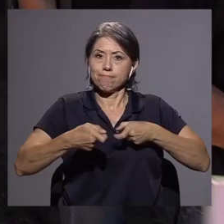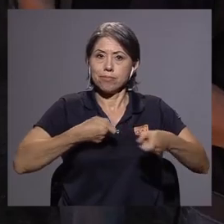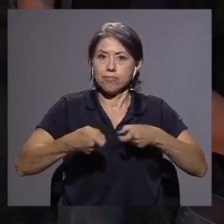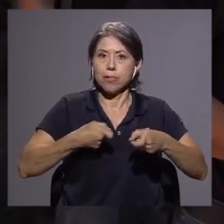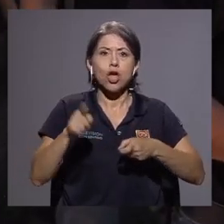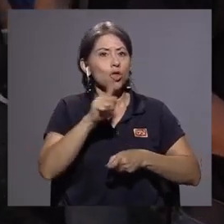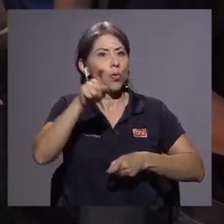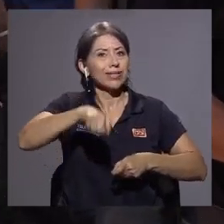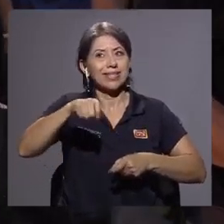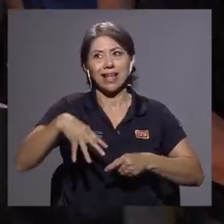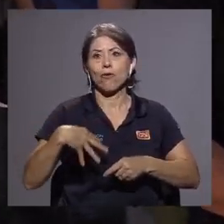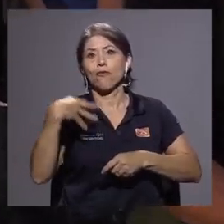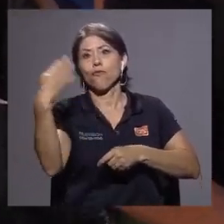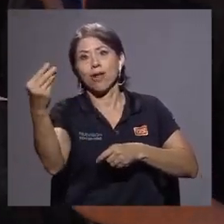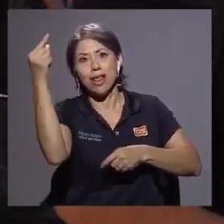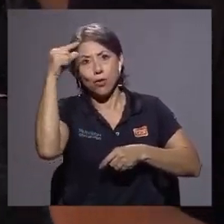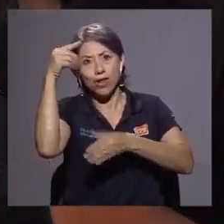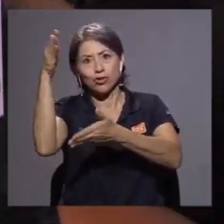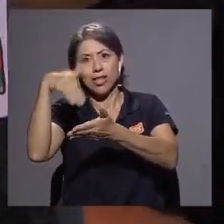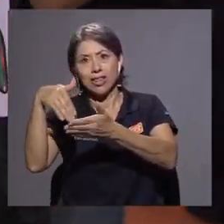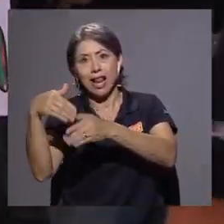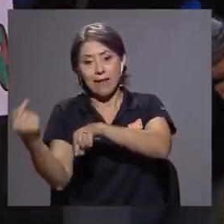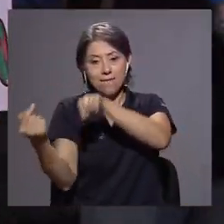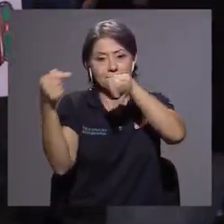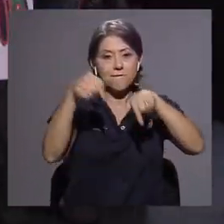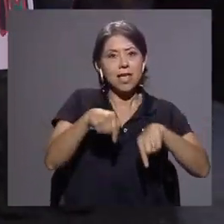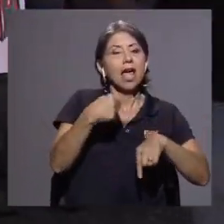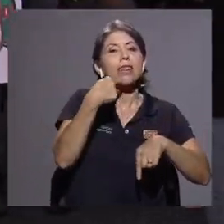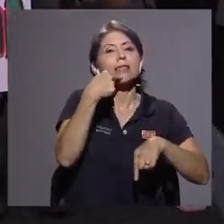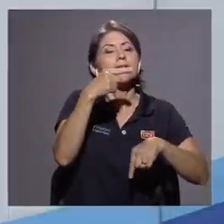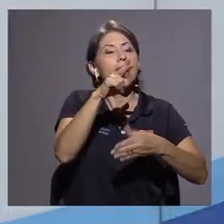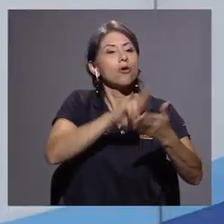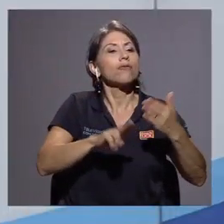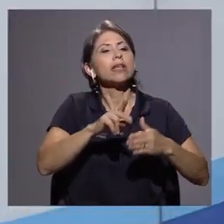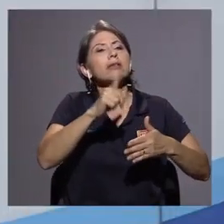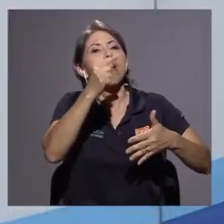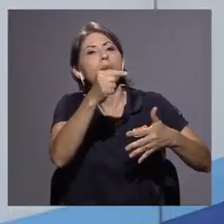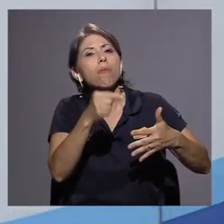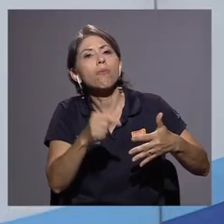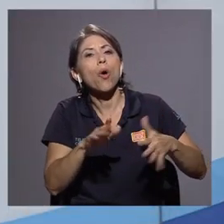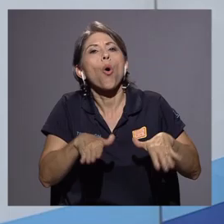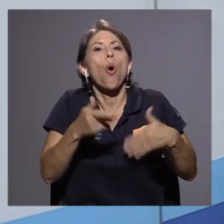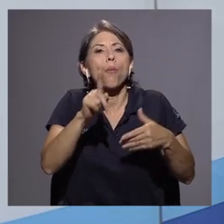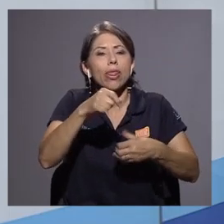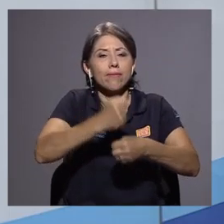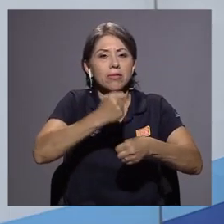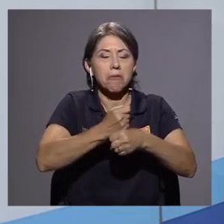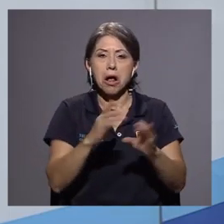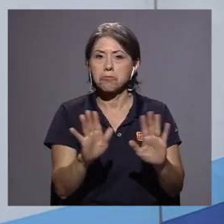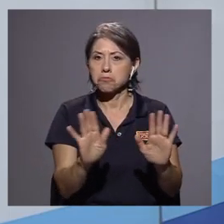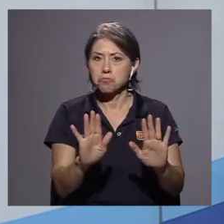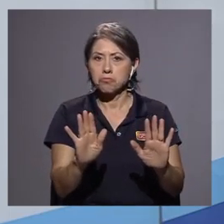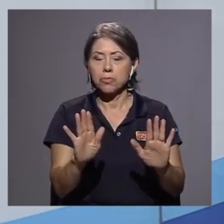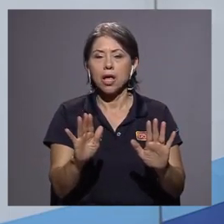un ente del gobierno central, a indicarle a las universidades cómo deben de realizar su gestión al final de cuentas, y eso,